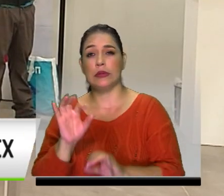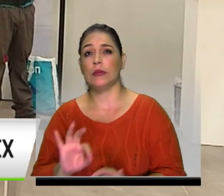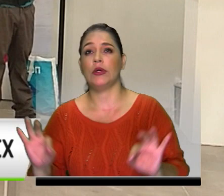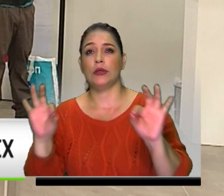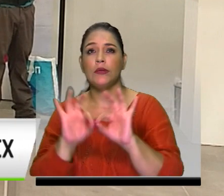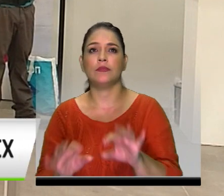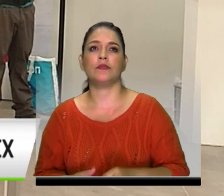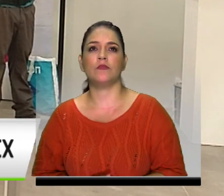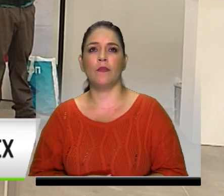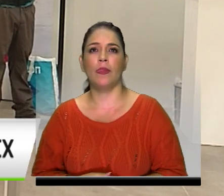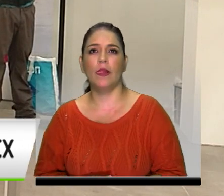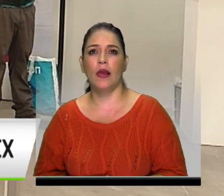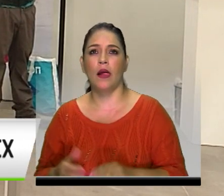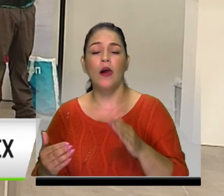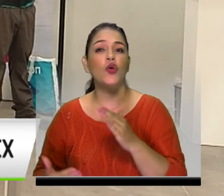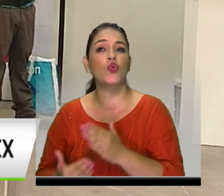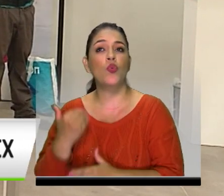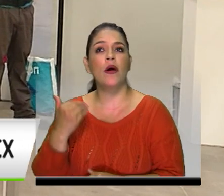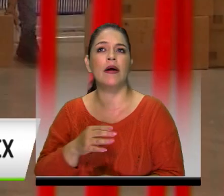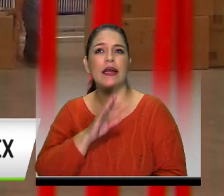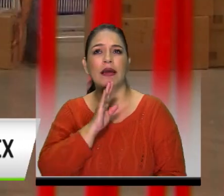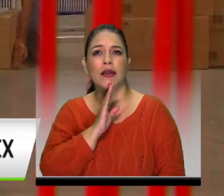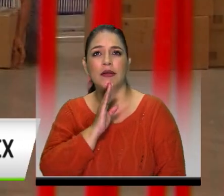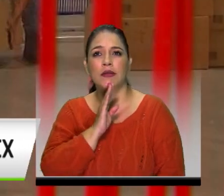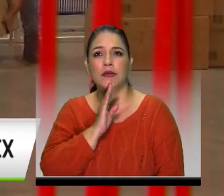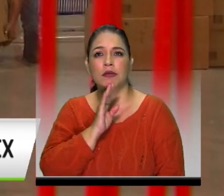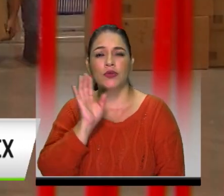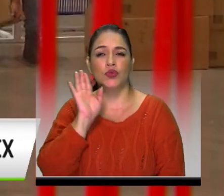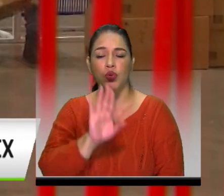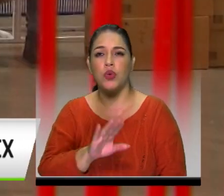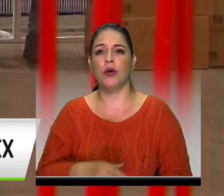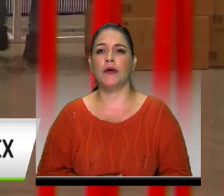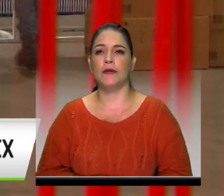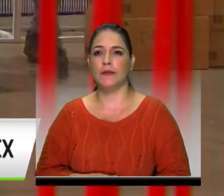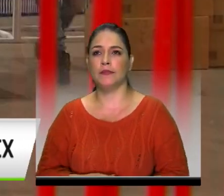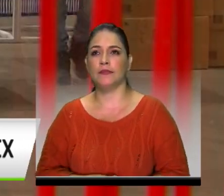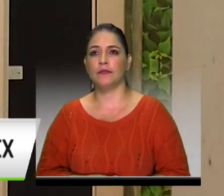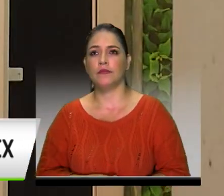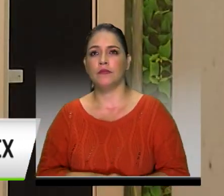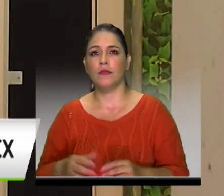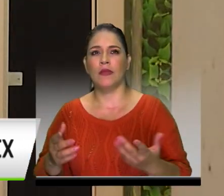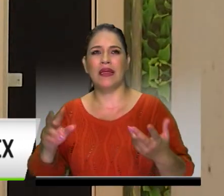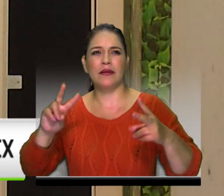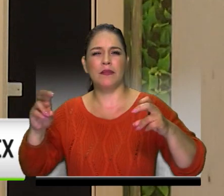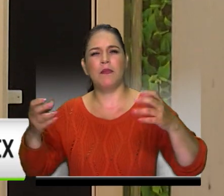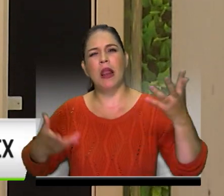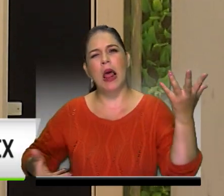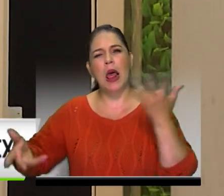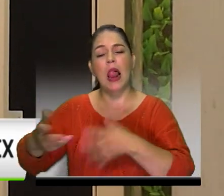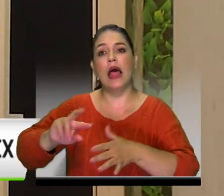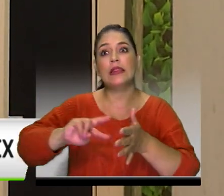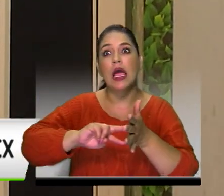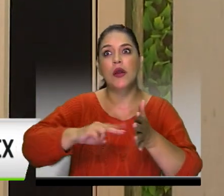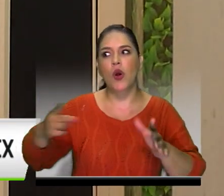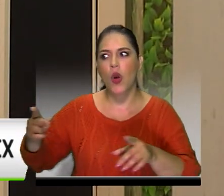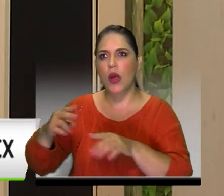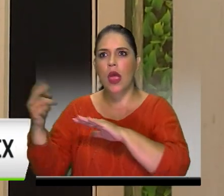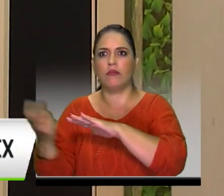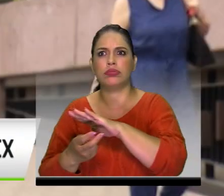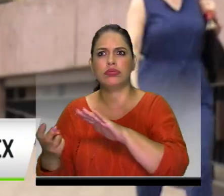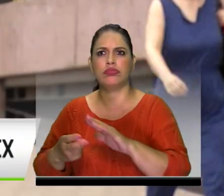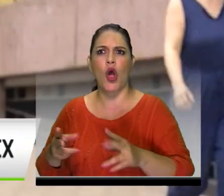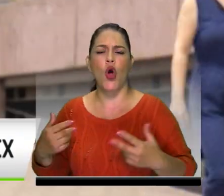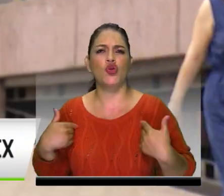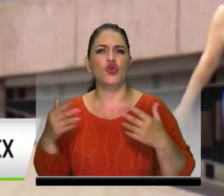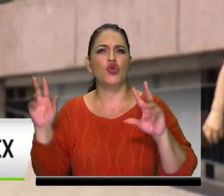Entre las novedades de la feria este año está el nuevo Foro Teach, en el que se abordarán los retos y oportunidades de la tecnología para la industria de la moda.